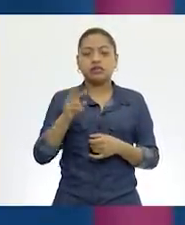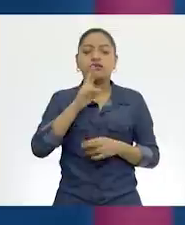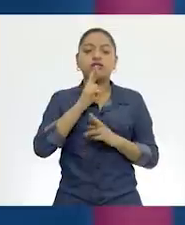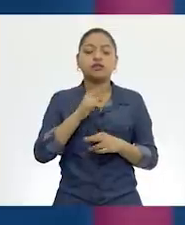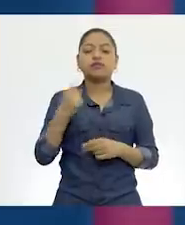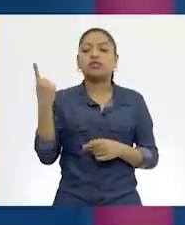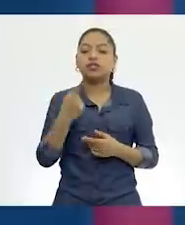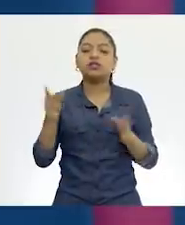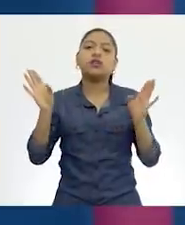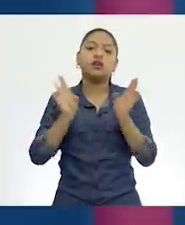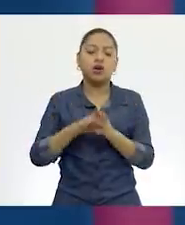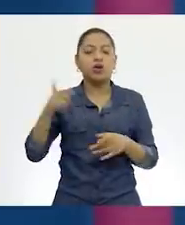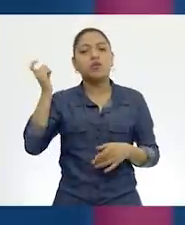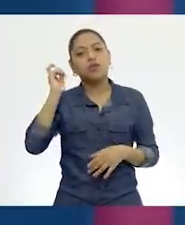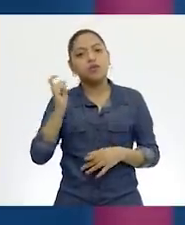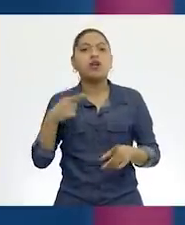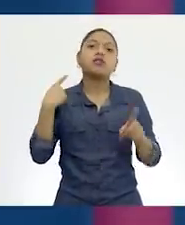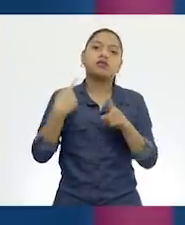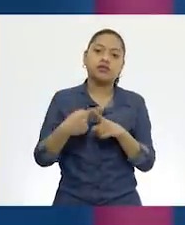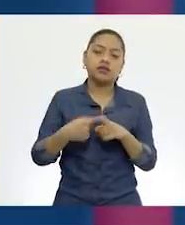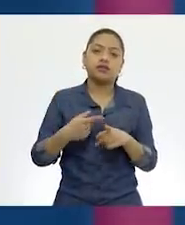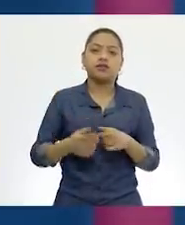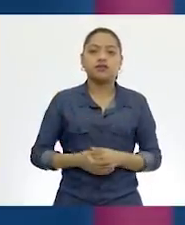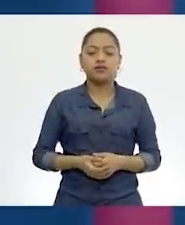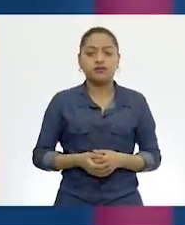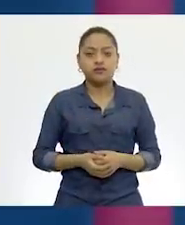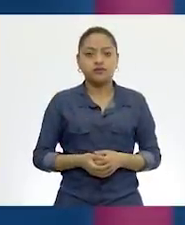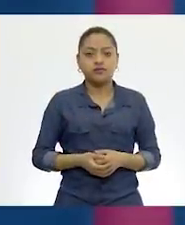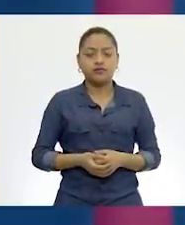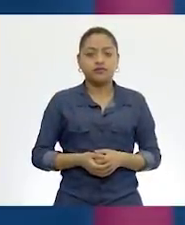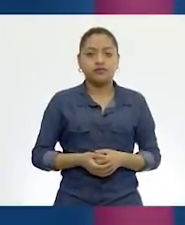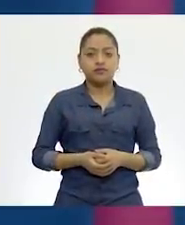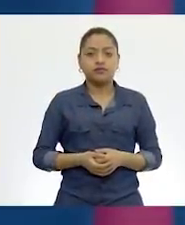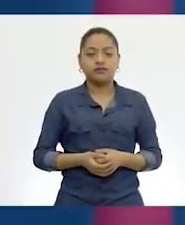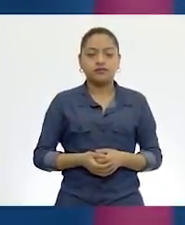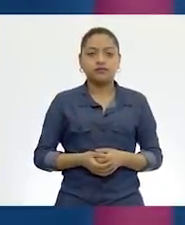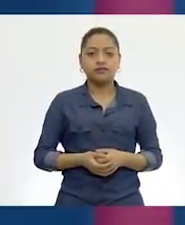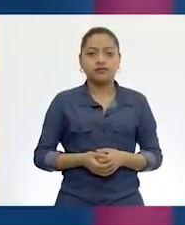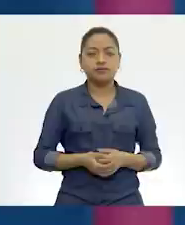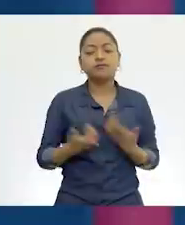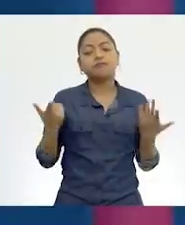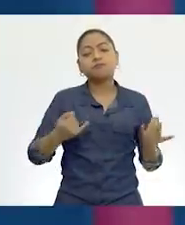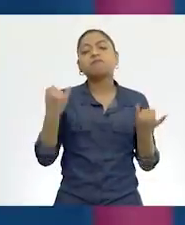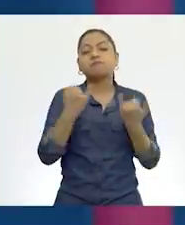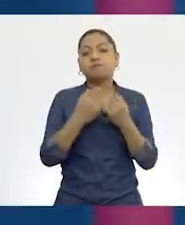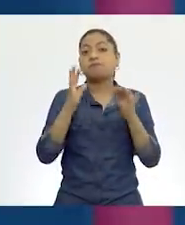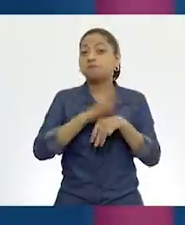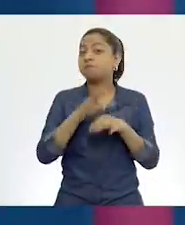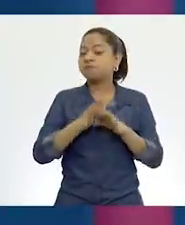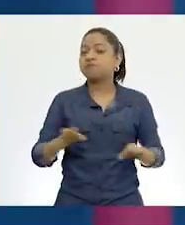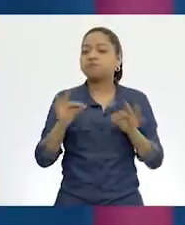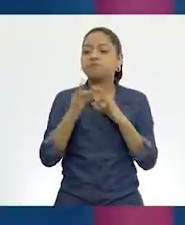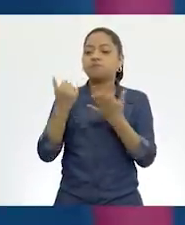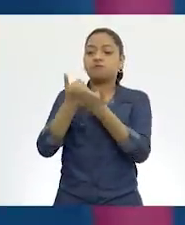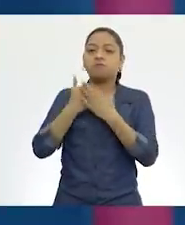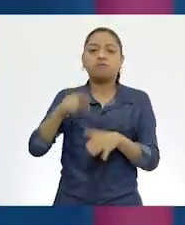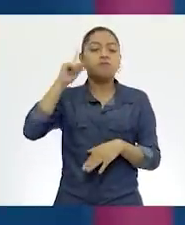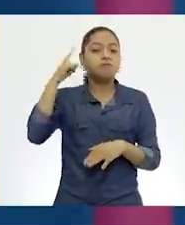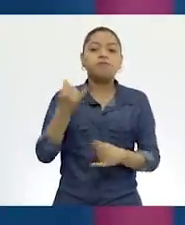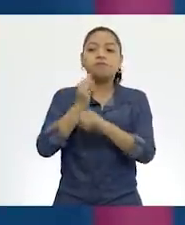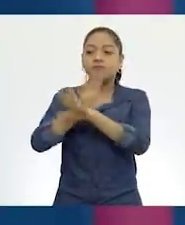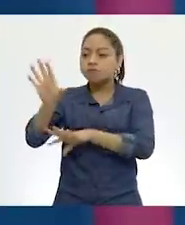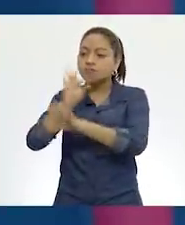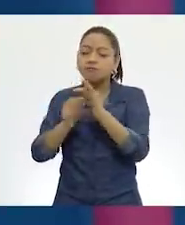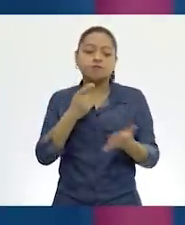quién, creo que no había mencionado a quién, y que nos ayude principalmente a desarrollar el tema del que queremos